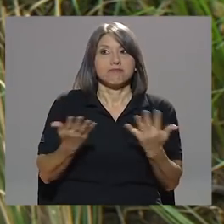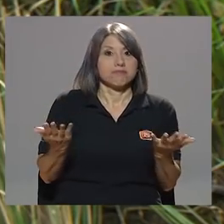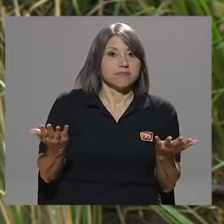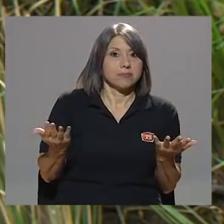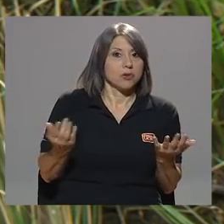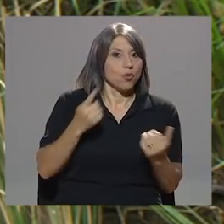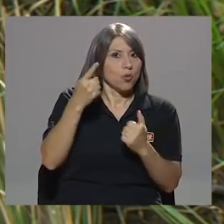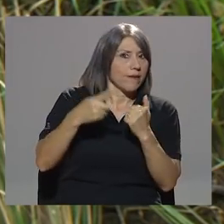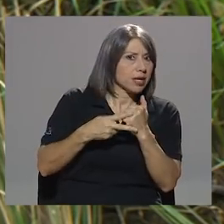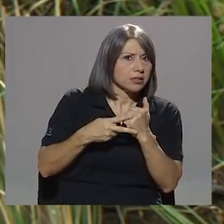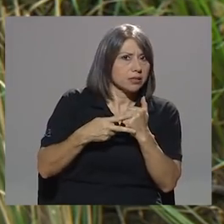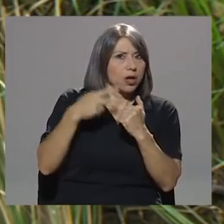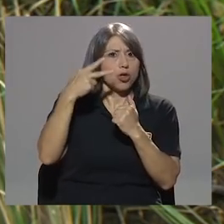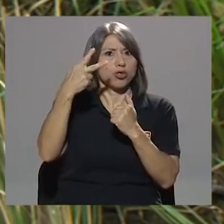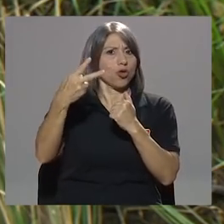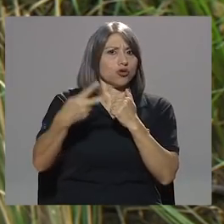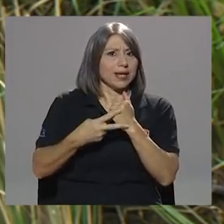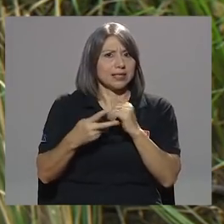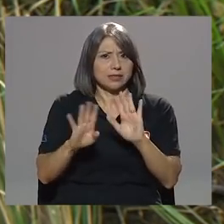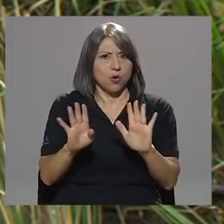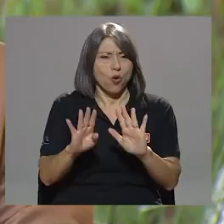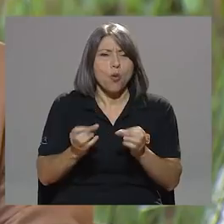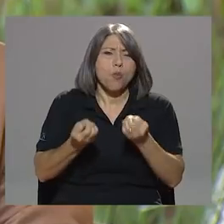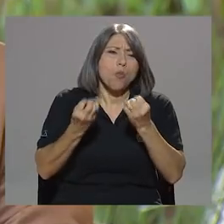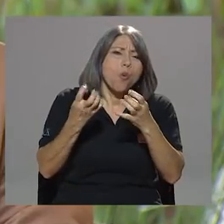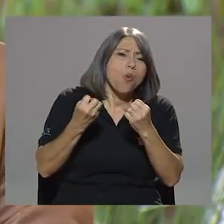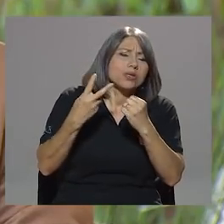no en una vez ni dos veces, sino cientos de veces.